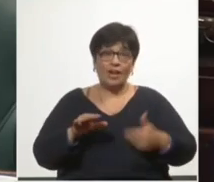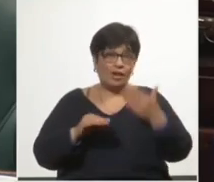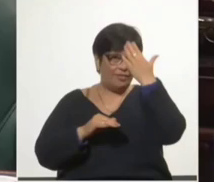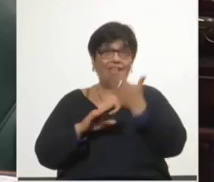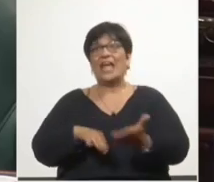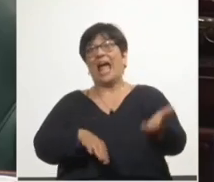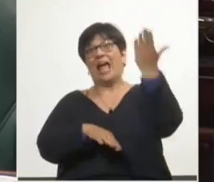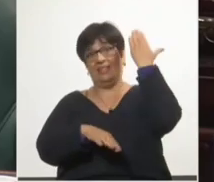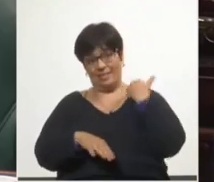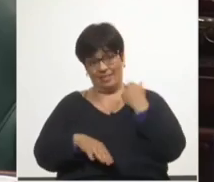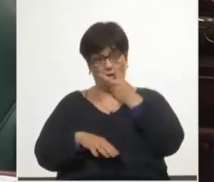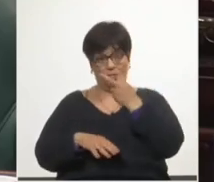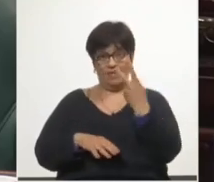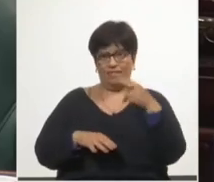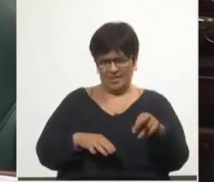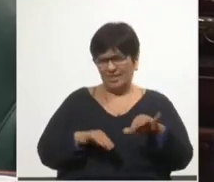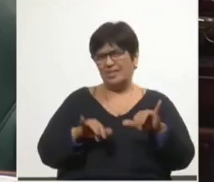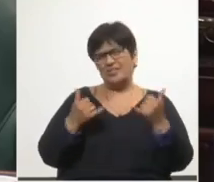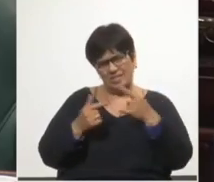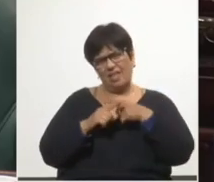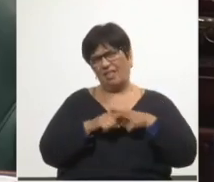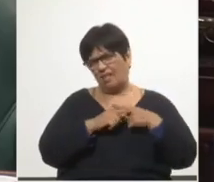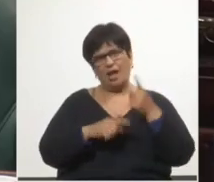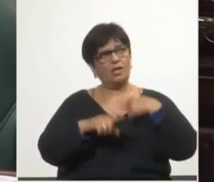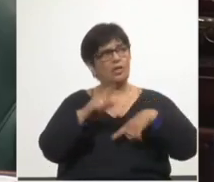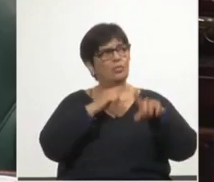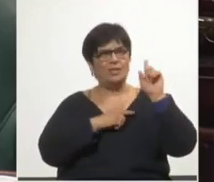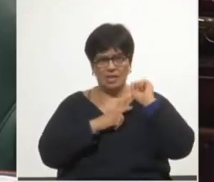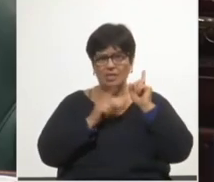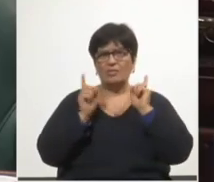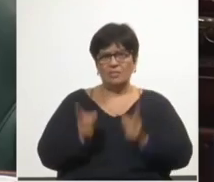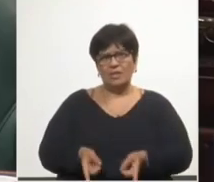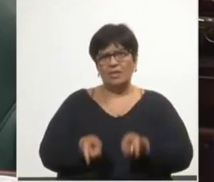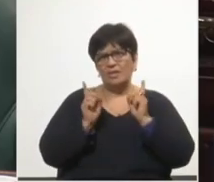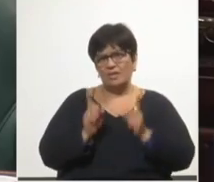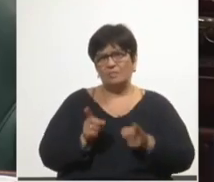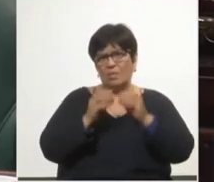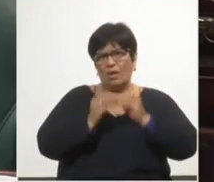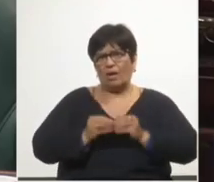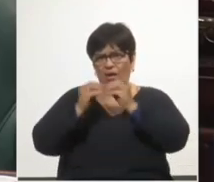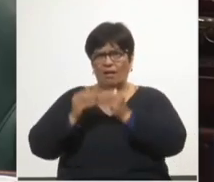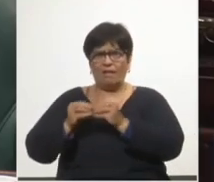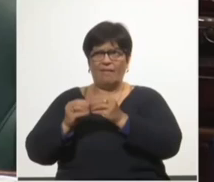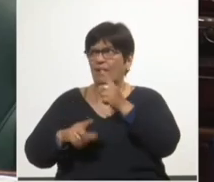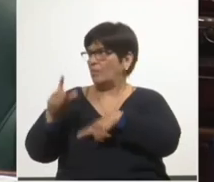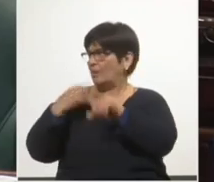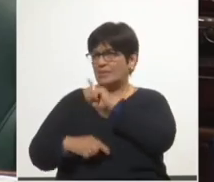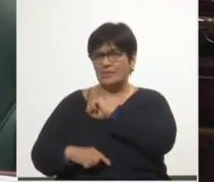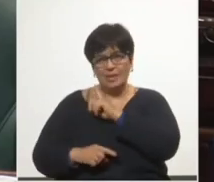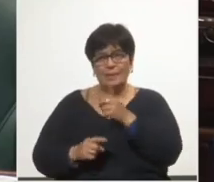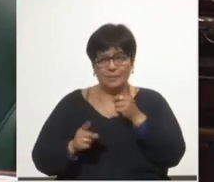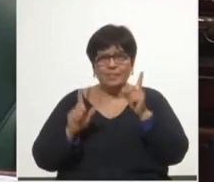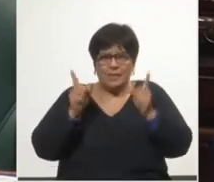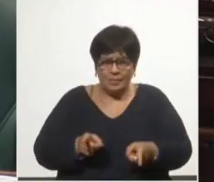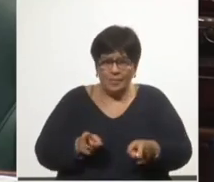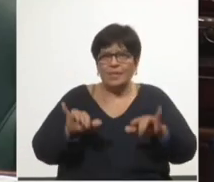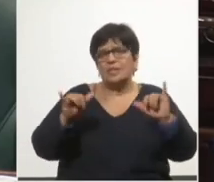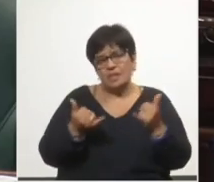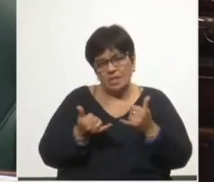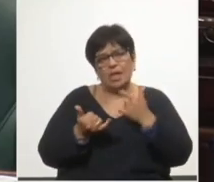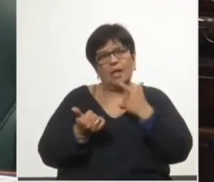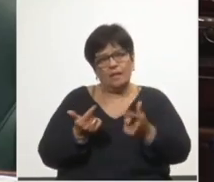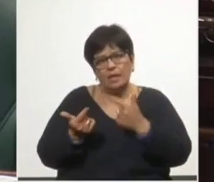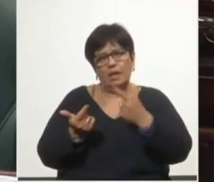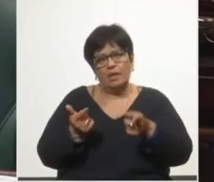anteriores. Discusión que ya dimos el año pasado en oportunidad de la rendición de cuentas del 2019, discusión que ya dimos